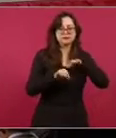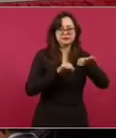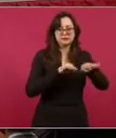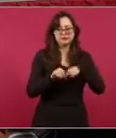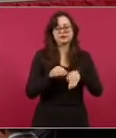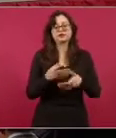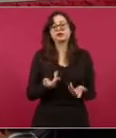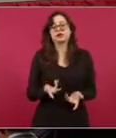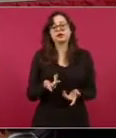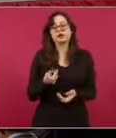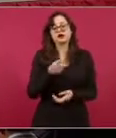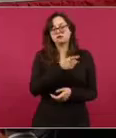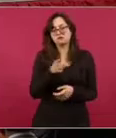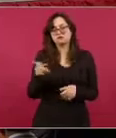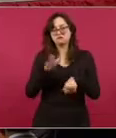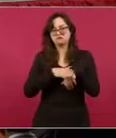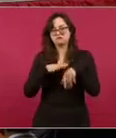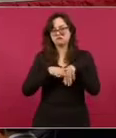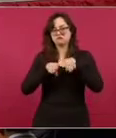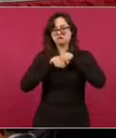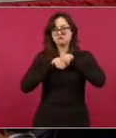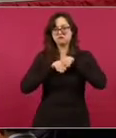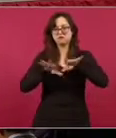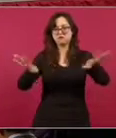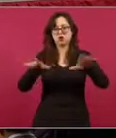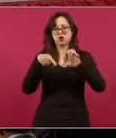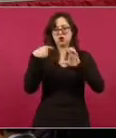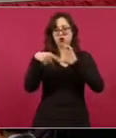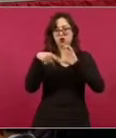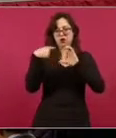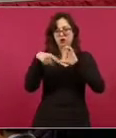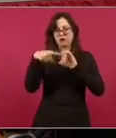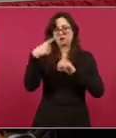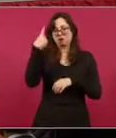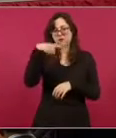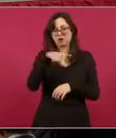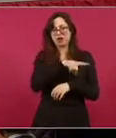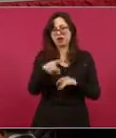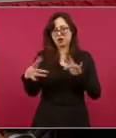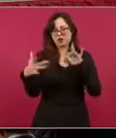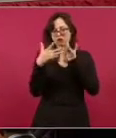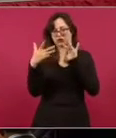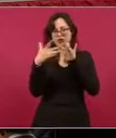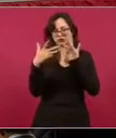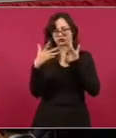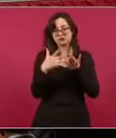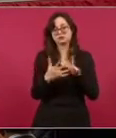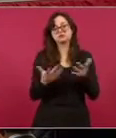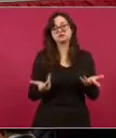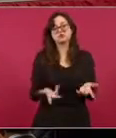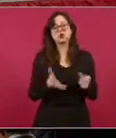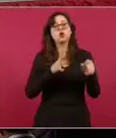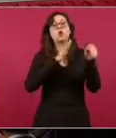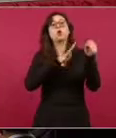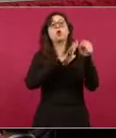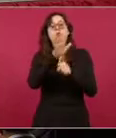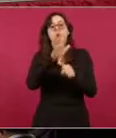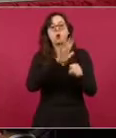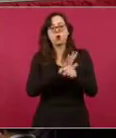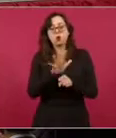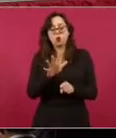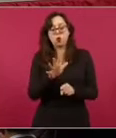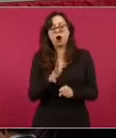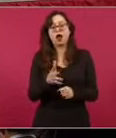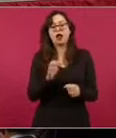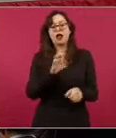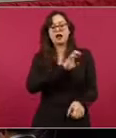.gov.mx. Estas son las diferentes especialidades que tiene el grupo de